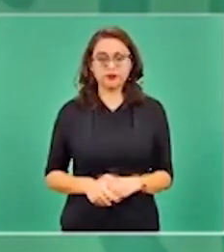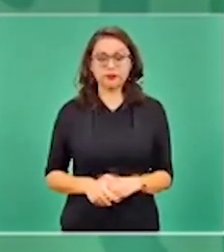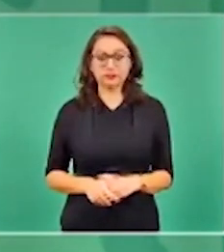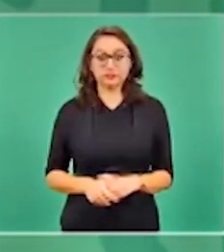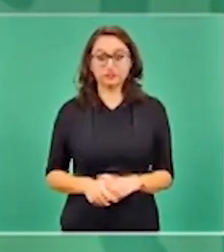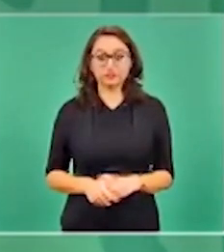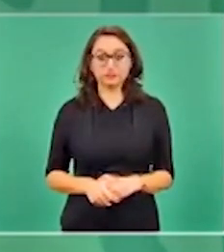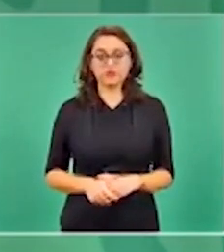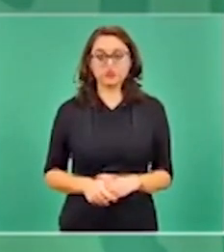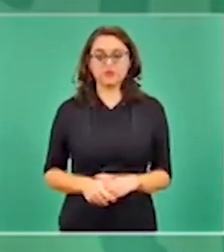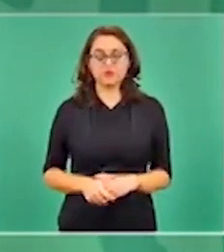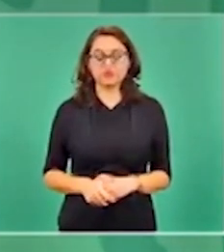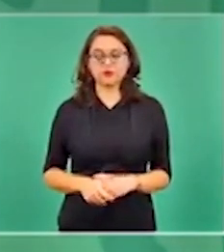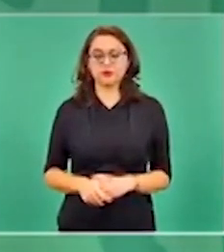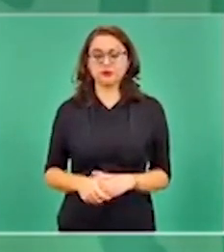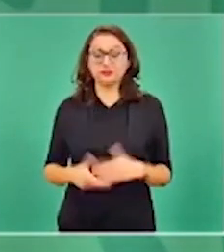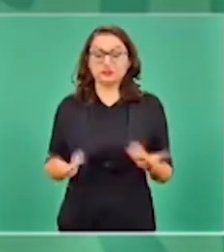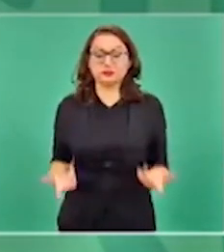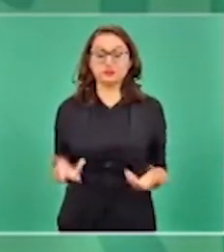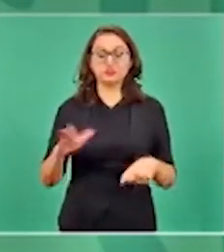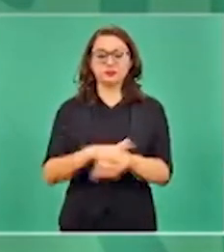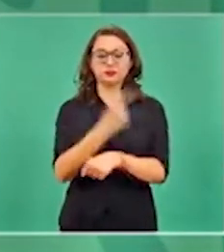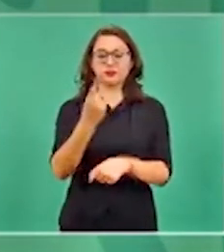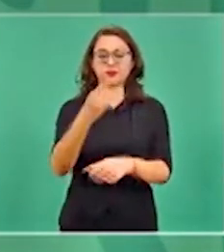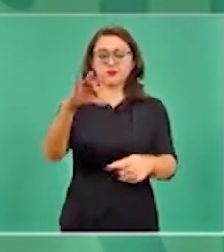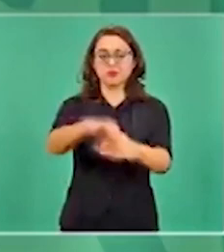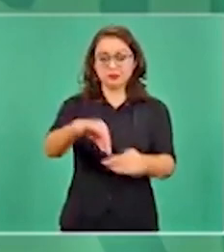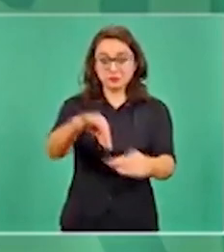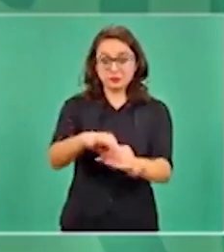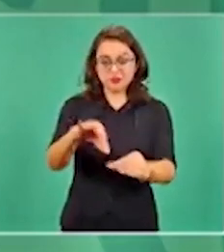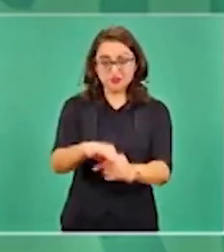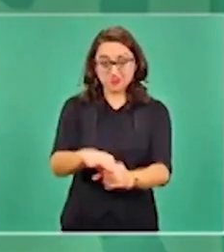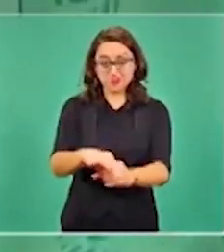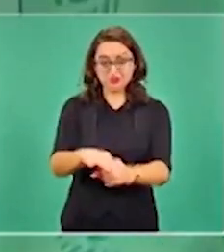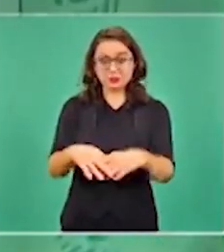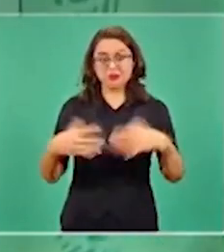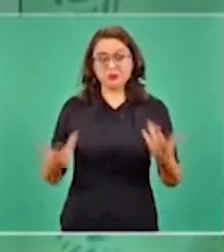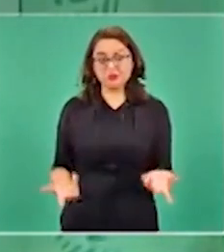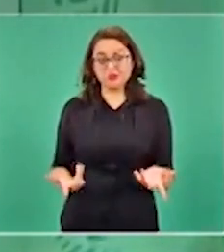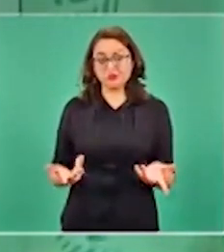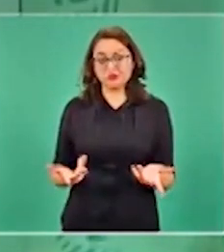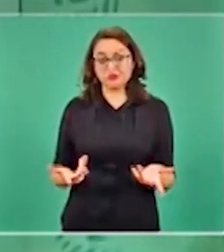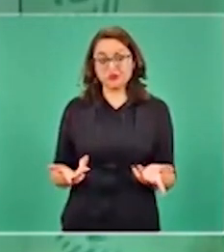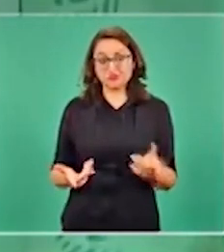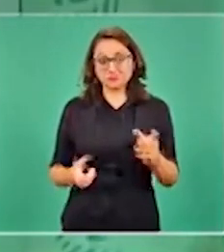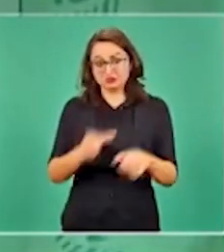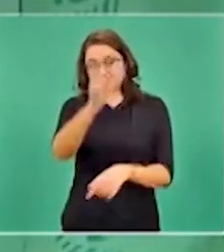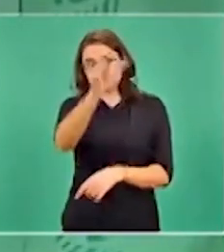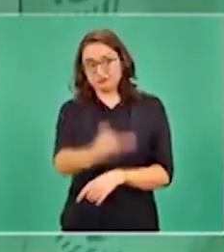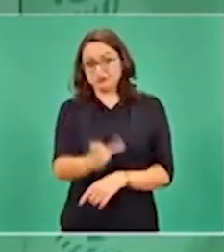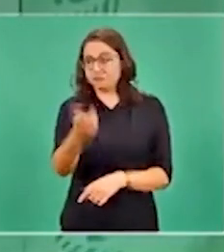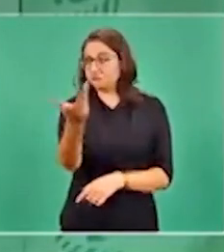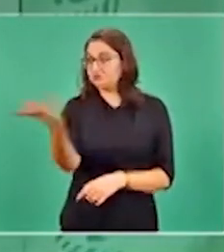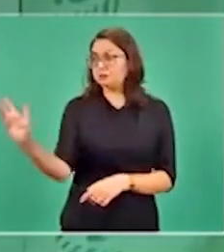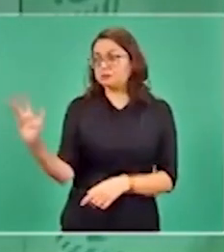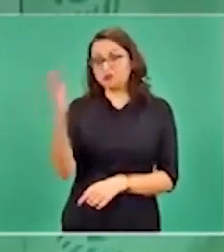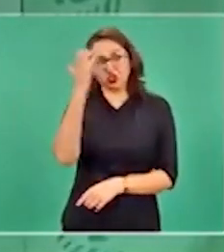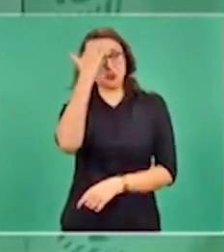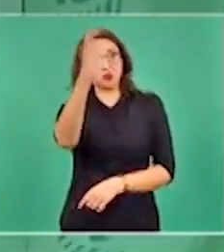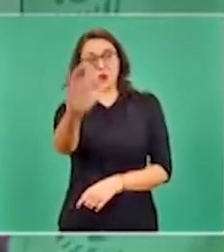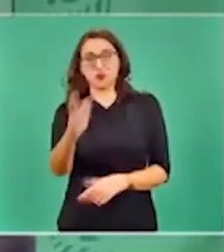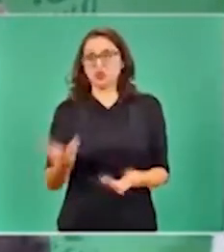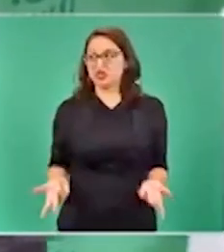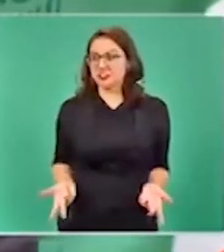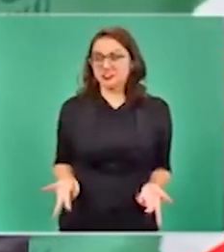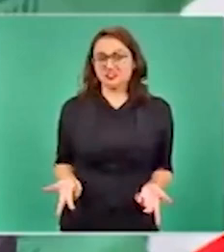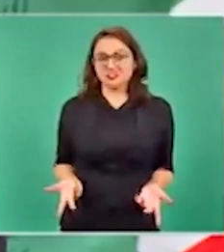puede ganar una elección con un desconocido. A ver quién es más conocido.